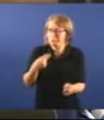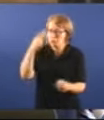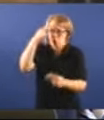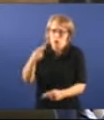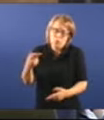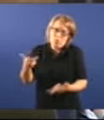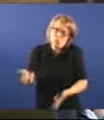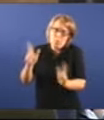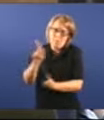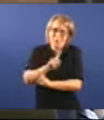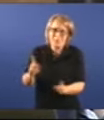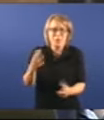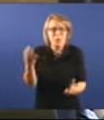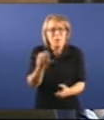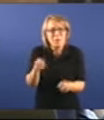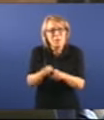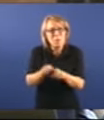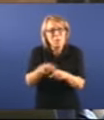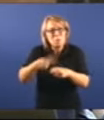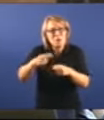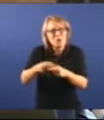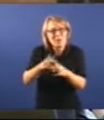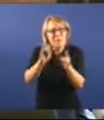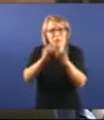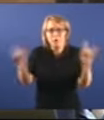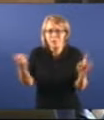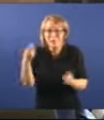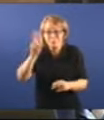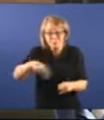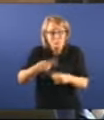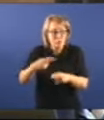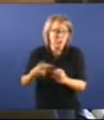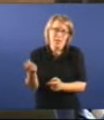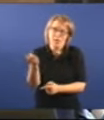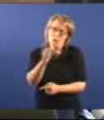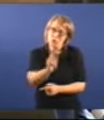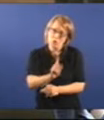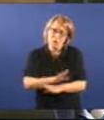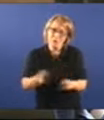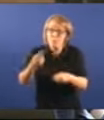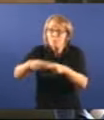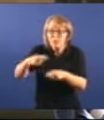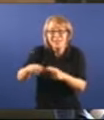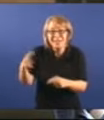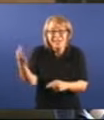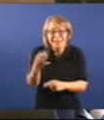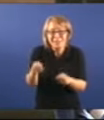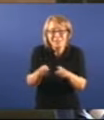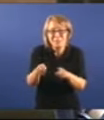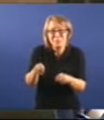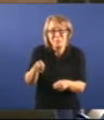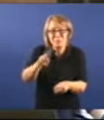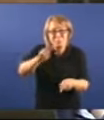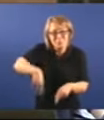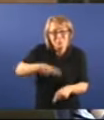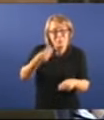política ter a política forestal que vostede ten. Ningúan, ninguna. É política, señor Feijó, privatizar os